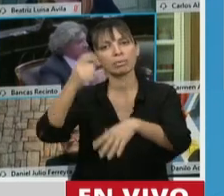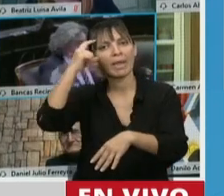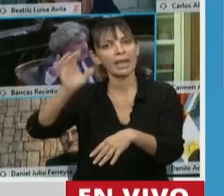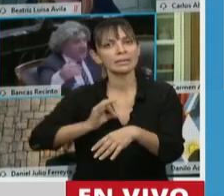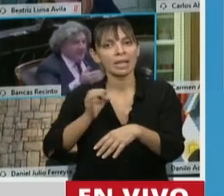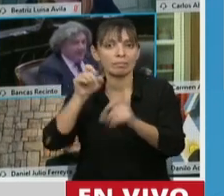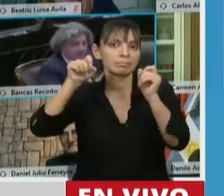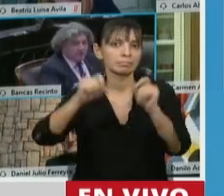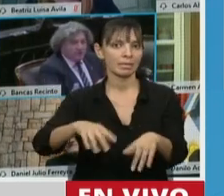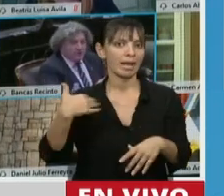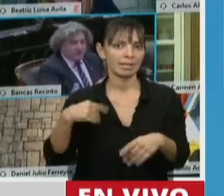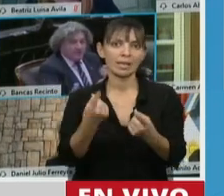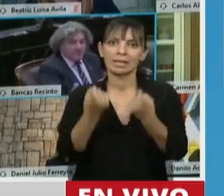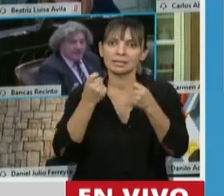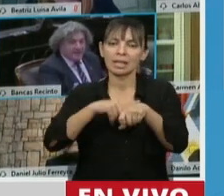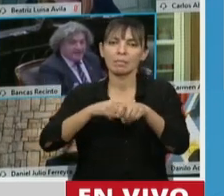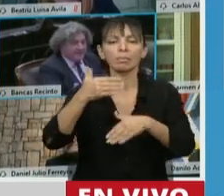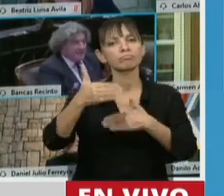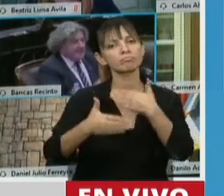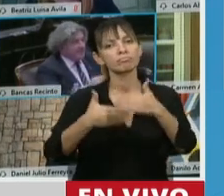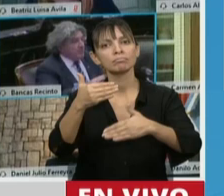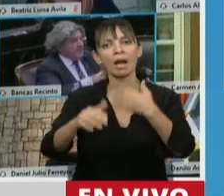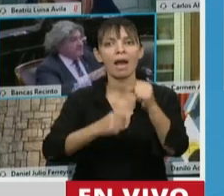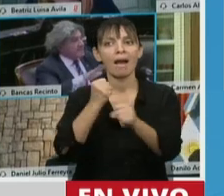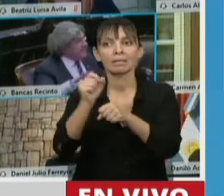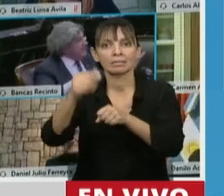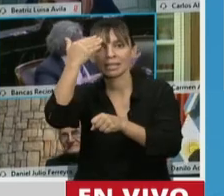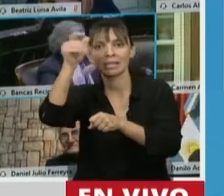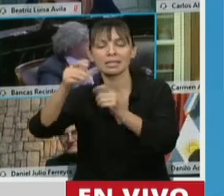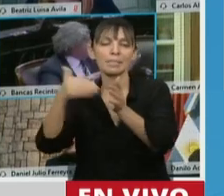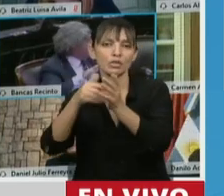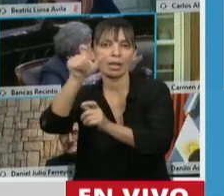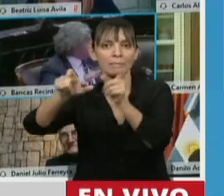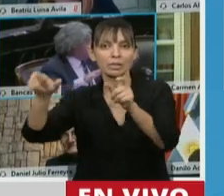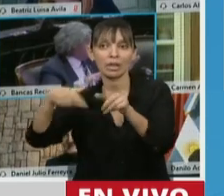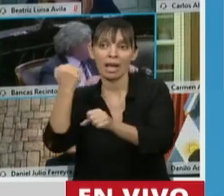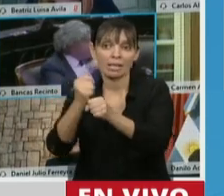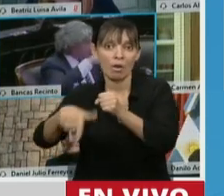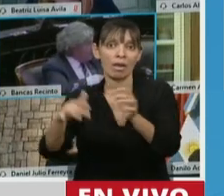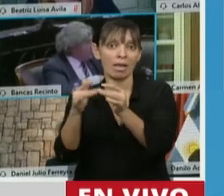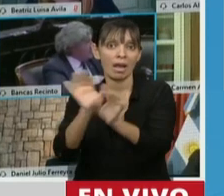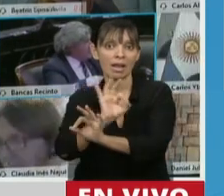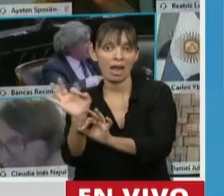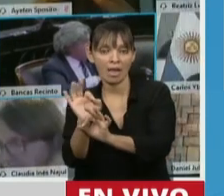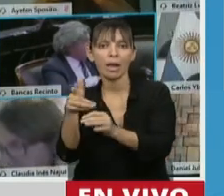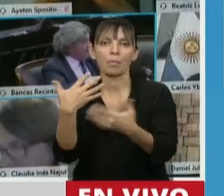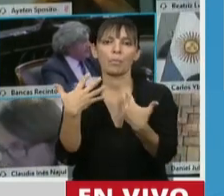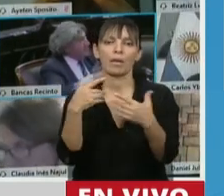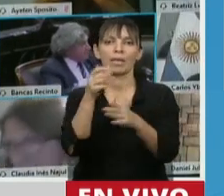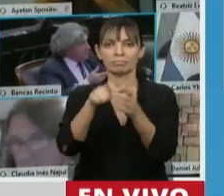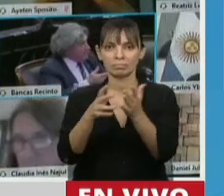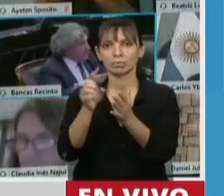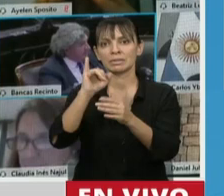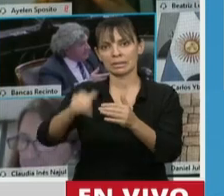demorar la Argentina en poder hacer que los 15 millones de argentinos que hoy no tienen acceso a la red, lo puedan tener. Muchas gracias,